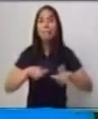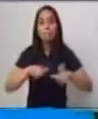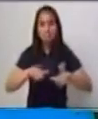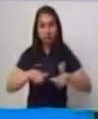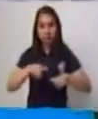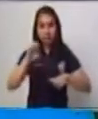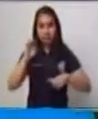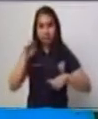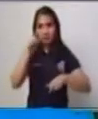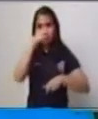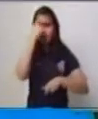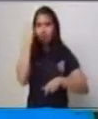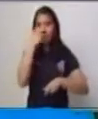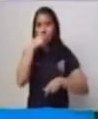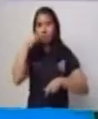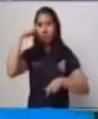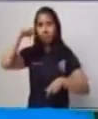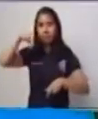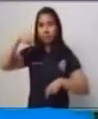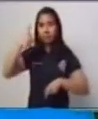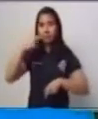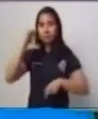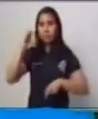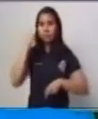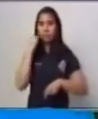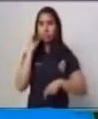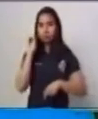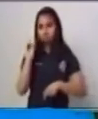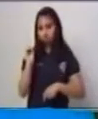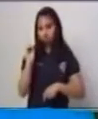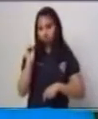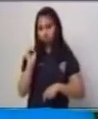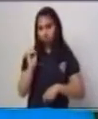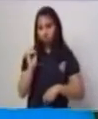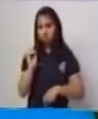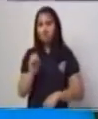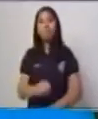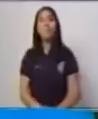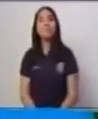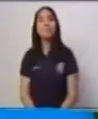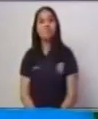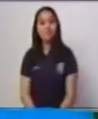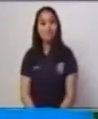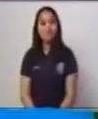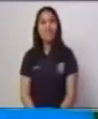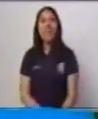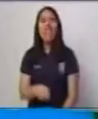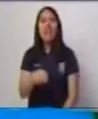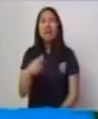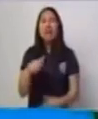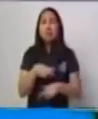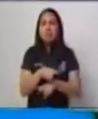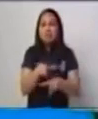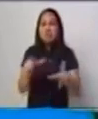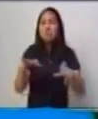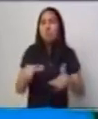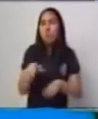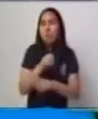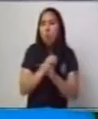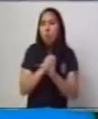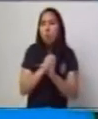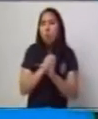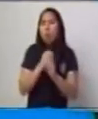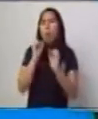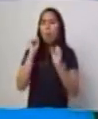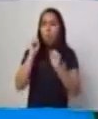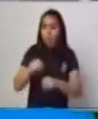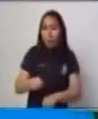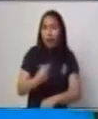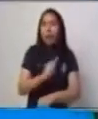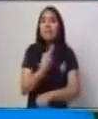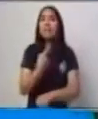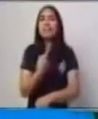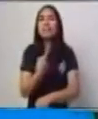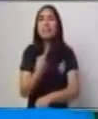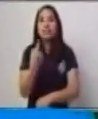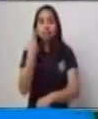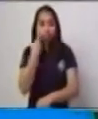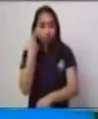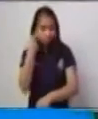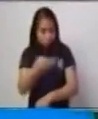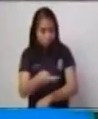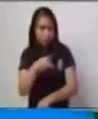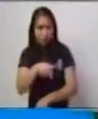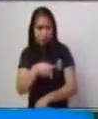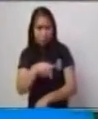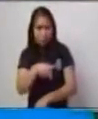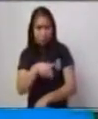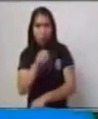ser físico, simbólico, sensible, expresivo, en donde el artista puede expresarse por medio de su